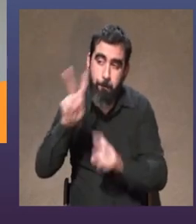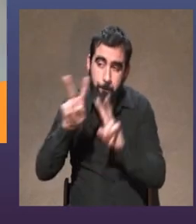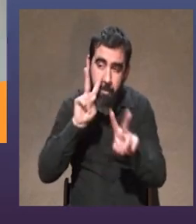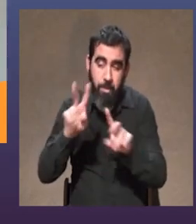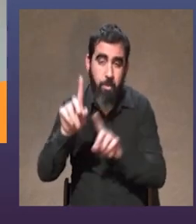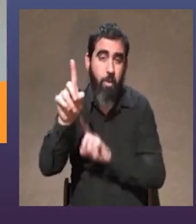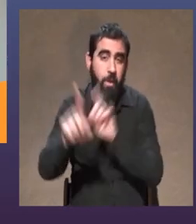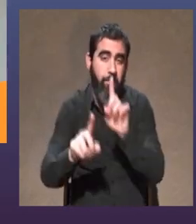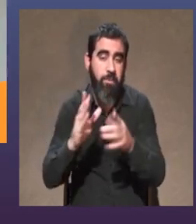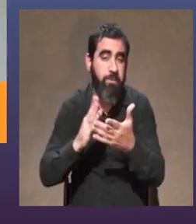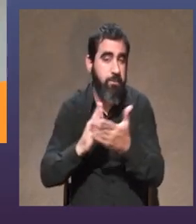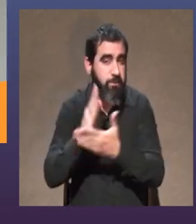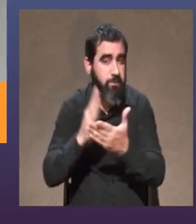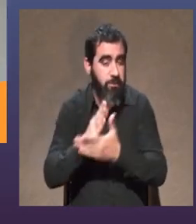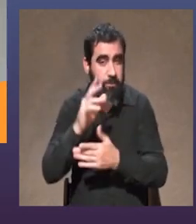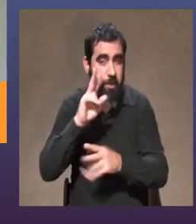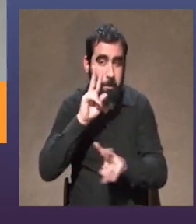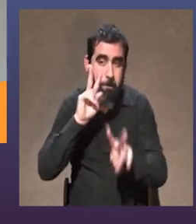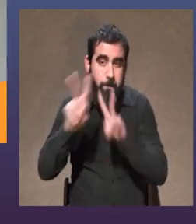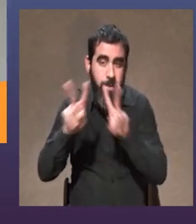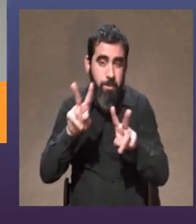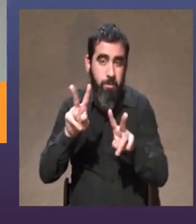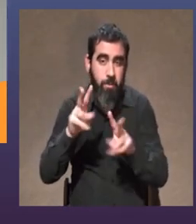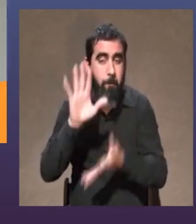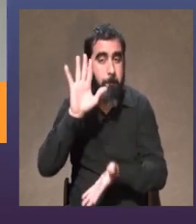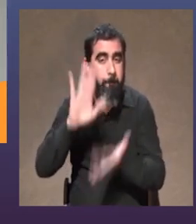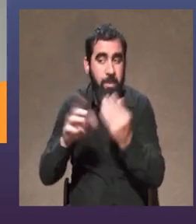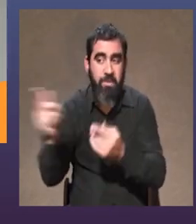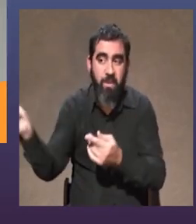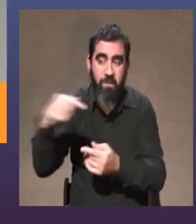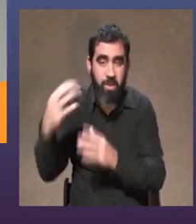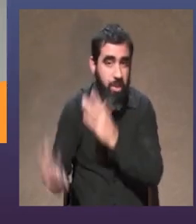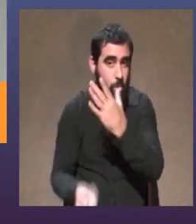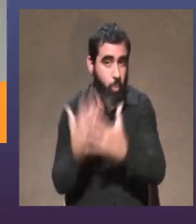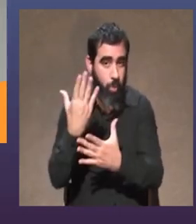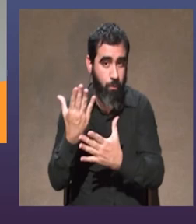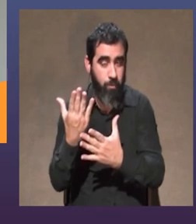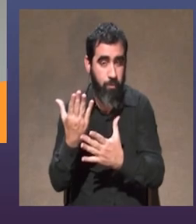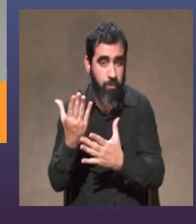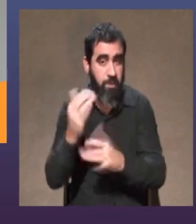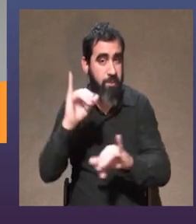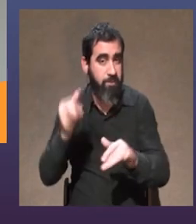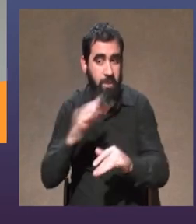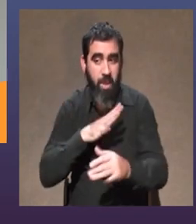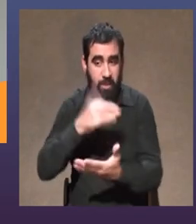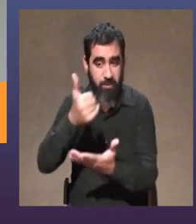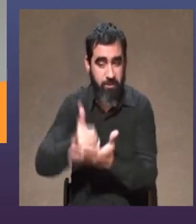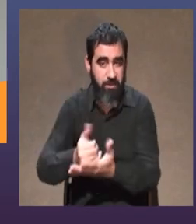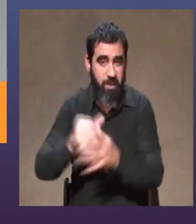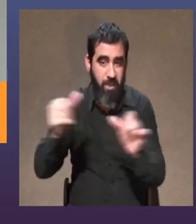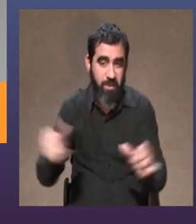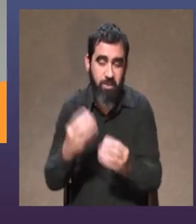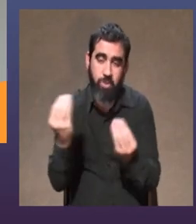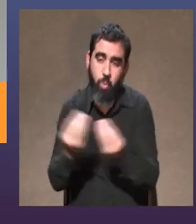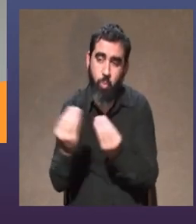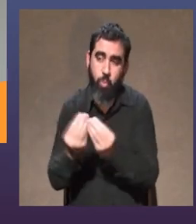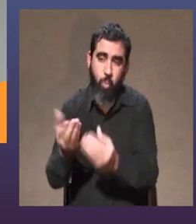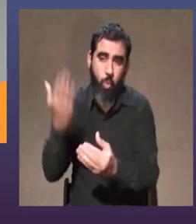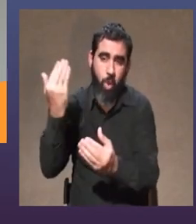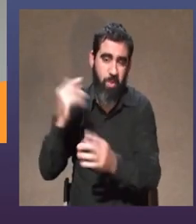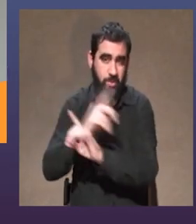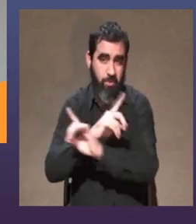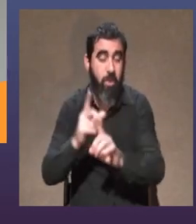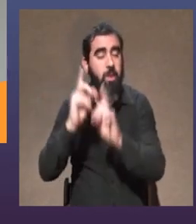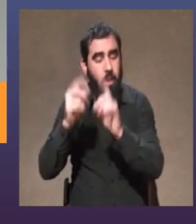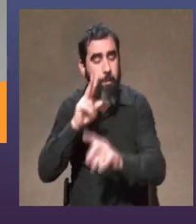miro siempre como miro más a los que vienen que a los que ya hicieron mucho